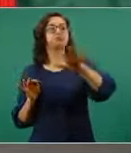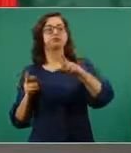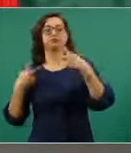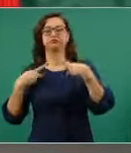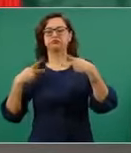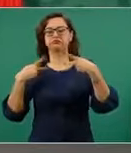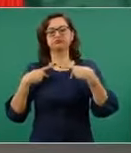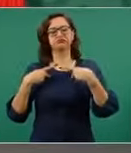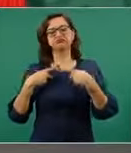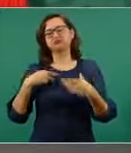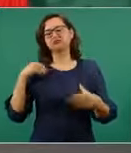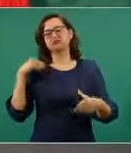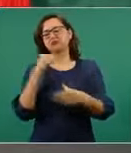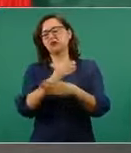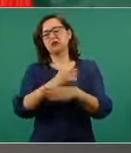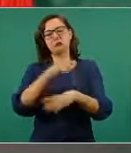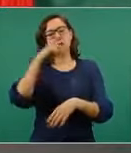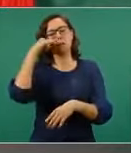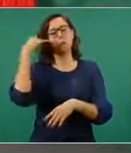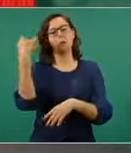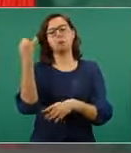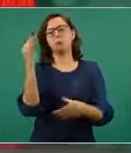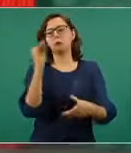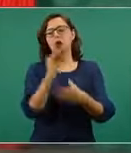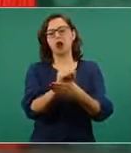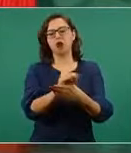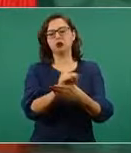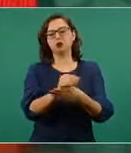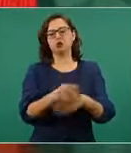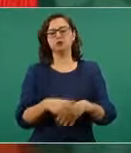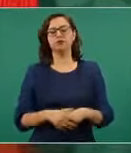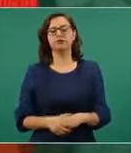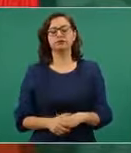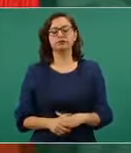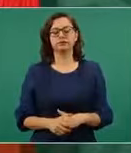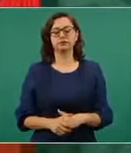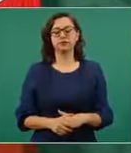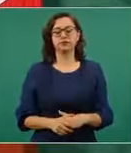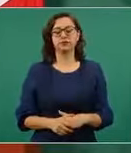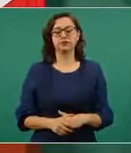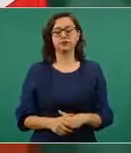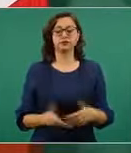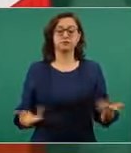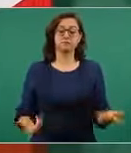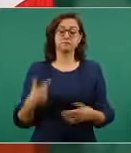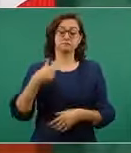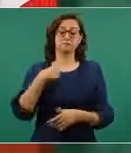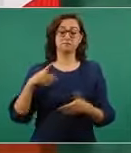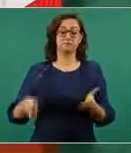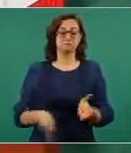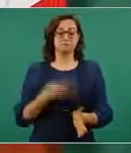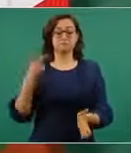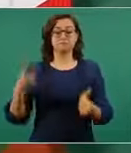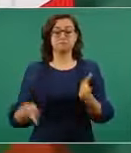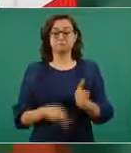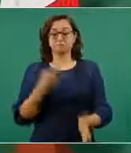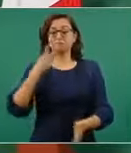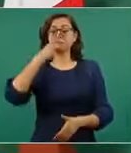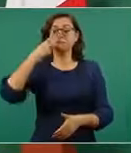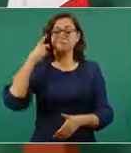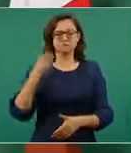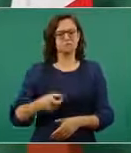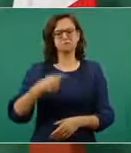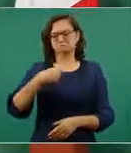no volteaba a ver al pueblo. El gobierno estaba, lo he dicho muchas veces y lo voy a seguir repitiendo,